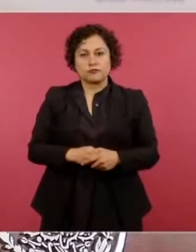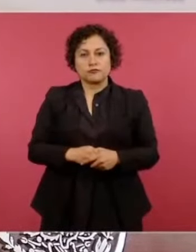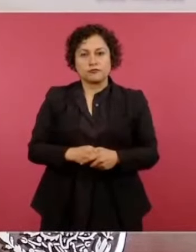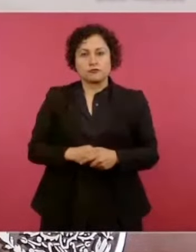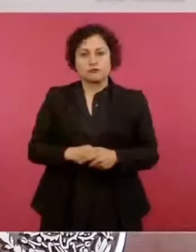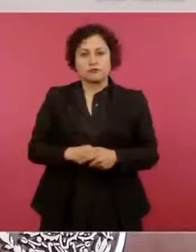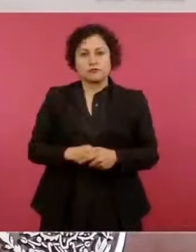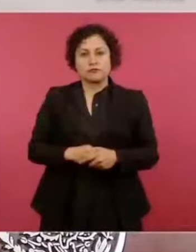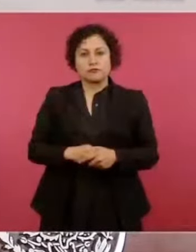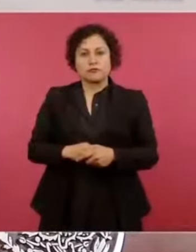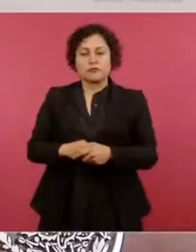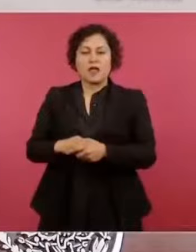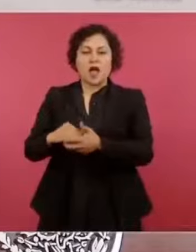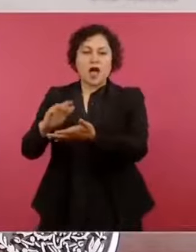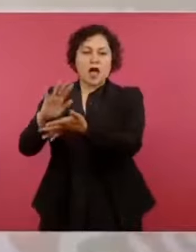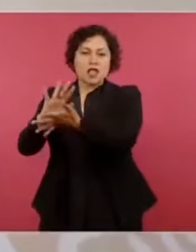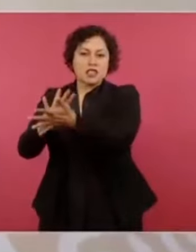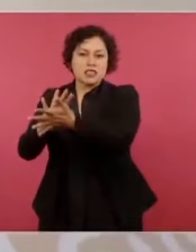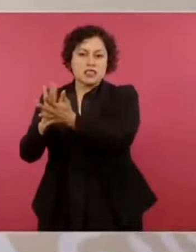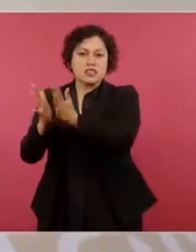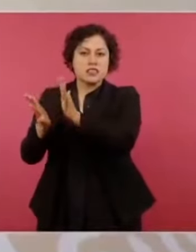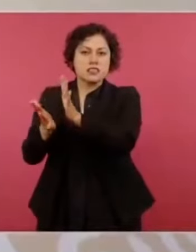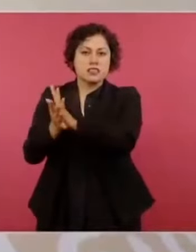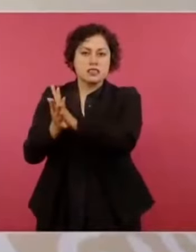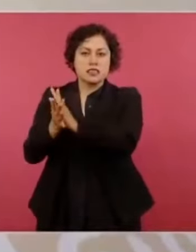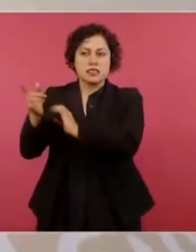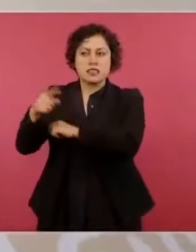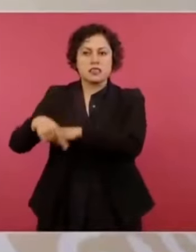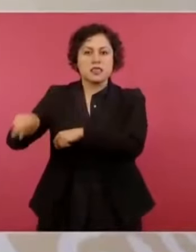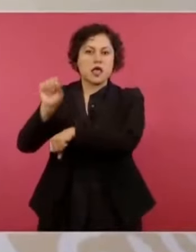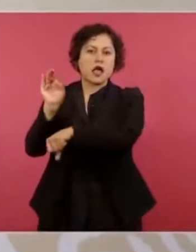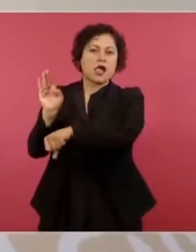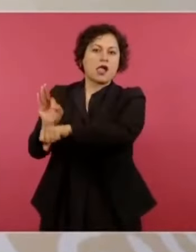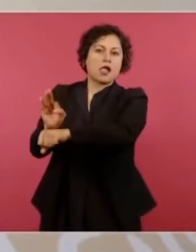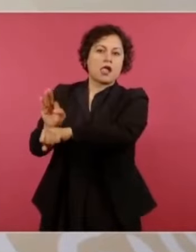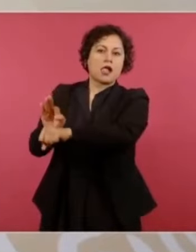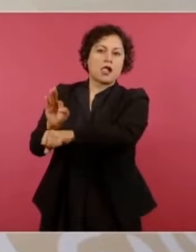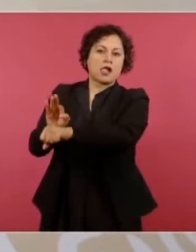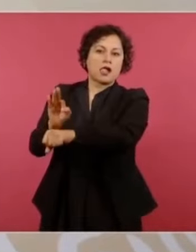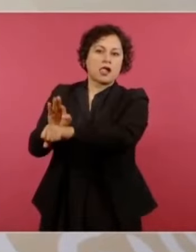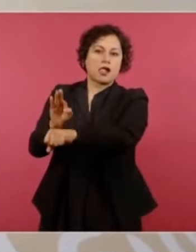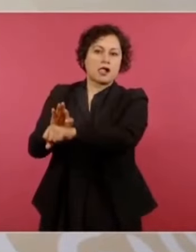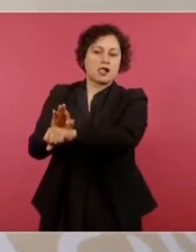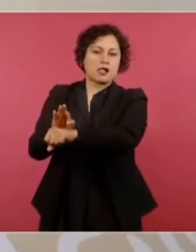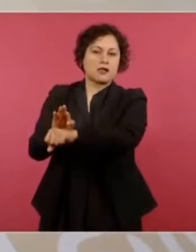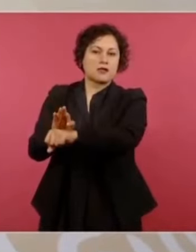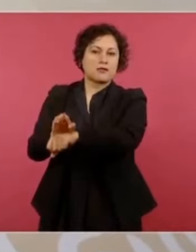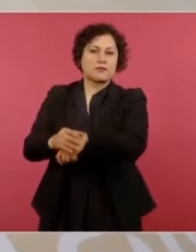como paladines de las buenas conductas.